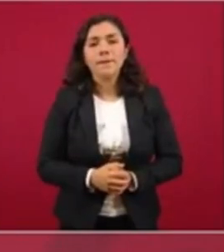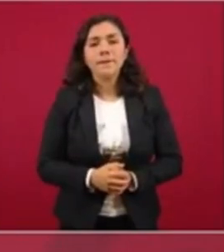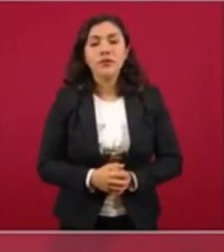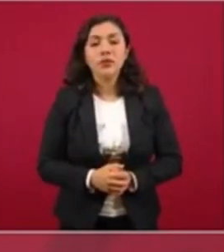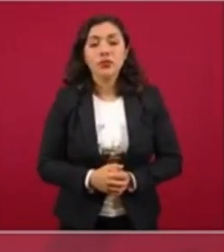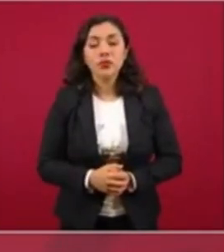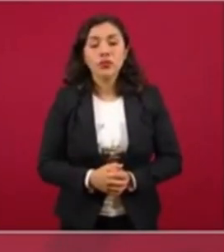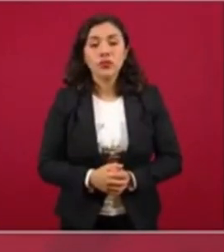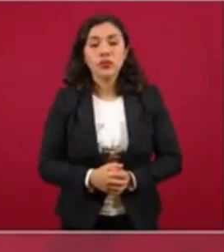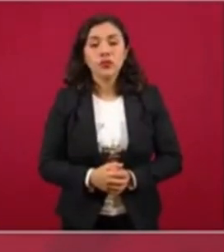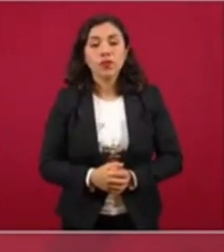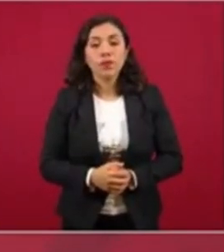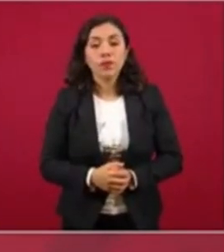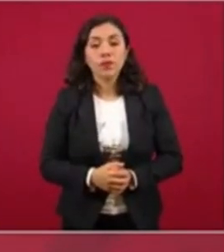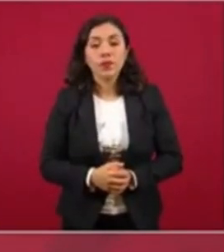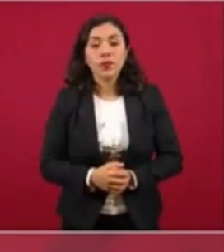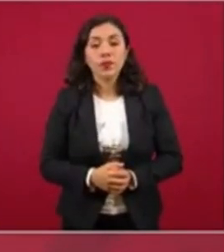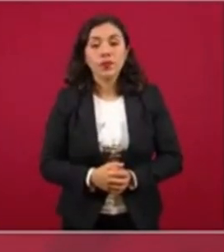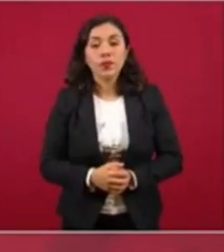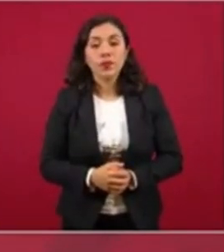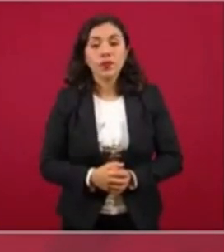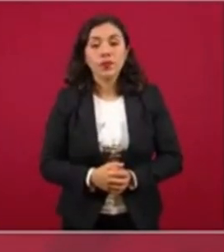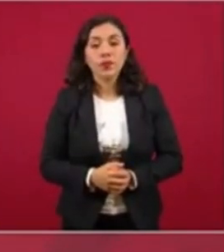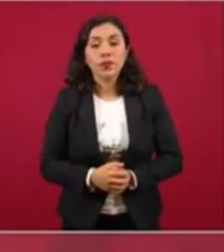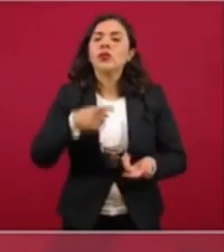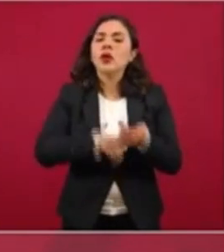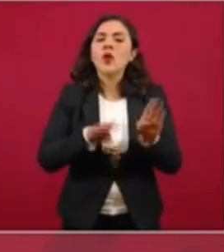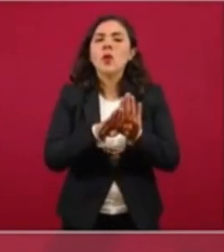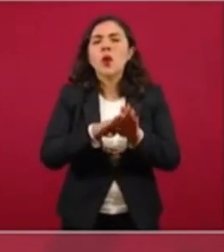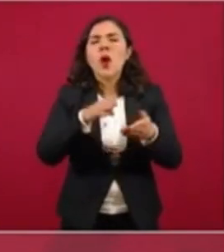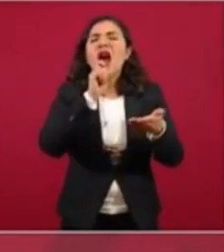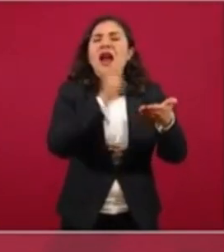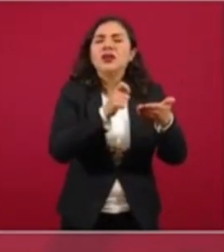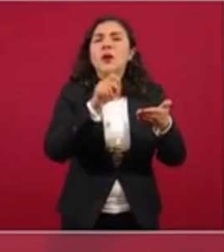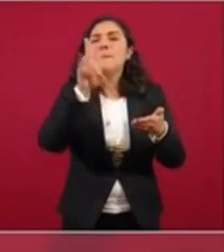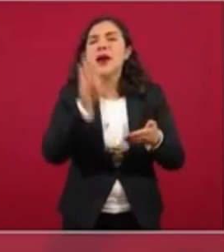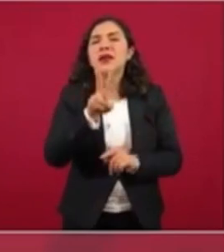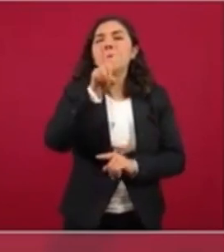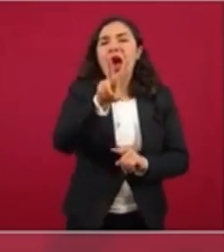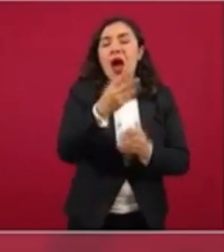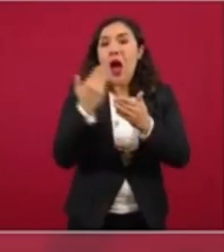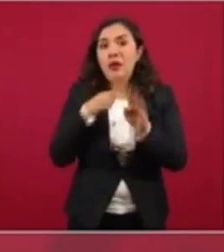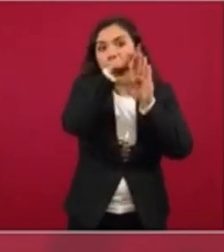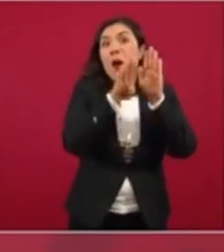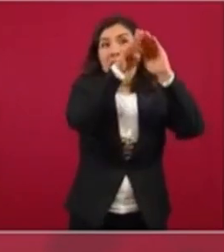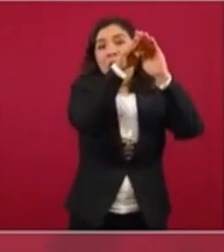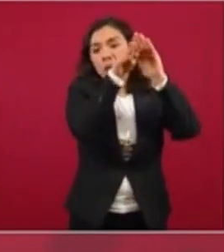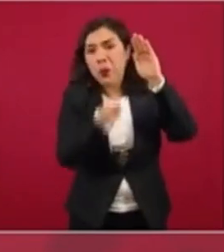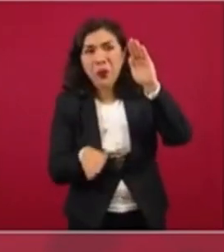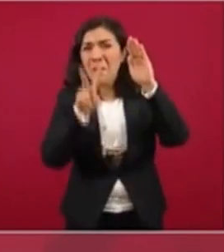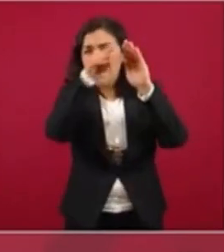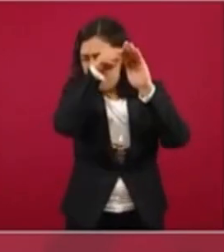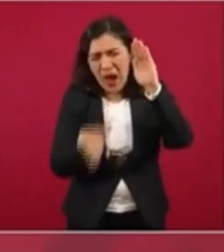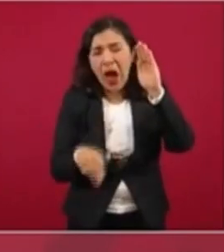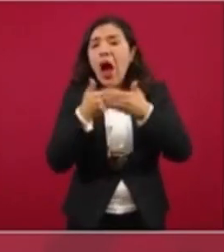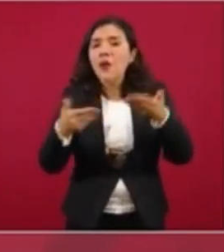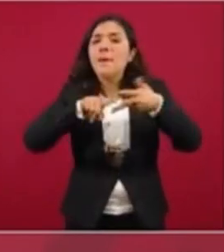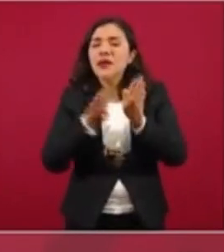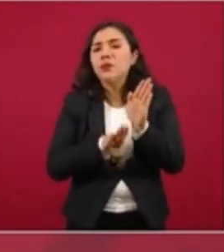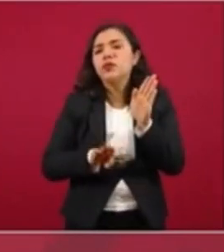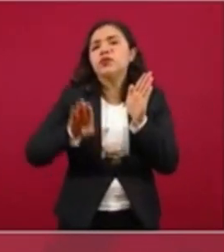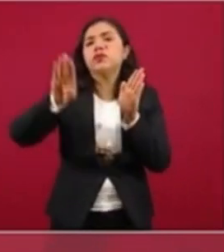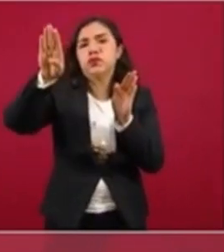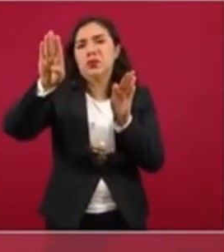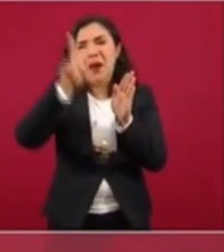En un dibujo de lo que representa la V, caímos y estamos ya saliendo, vamos de salida.